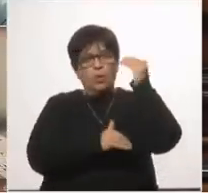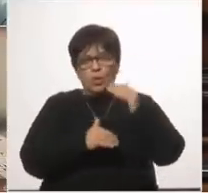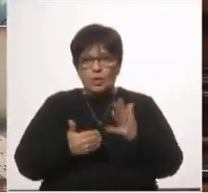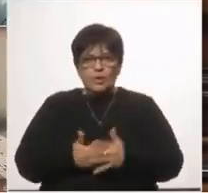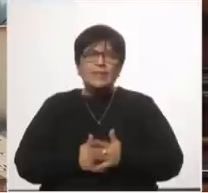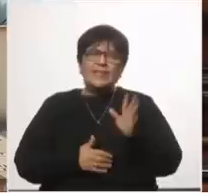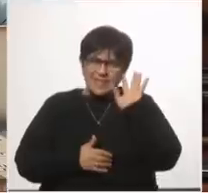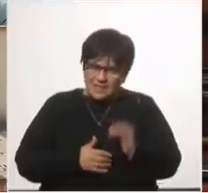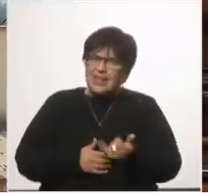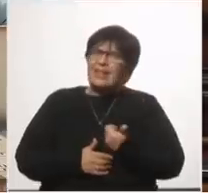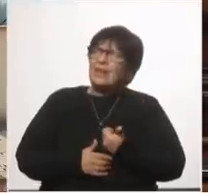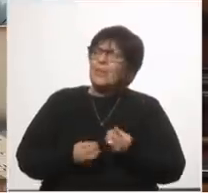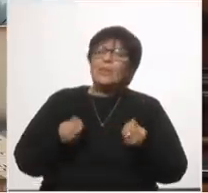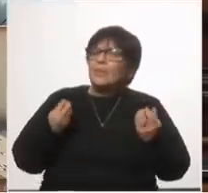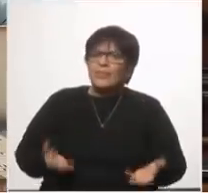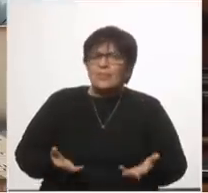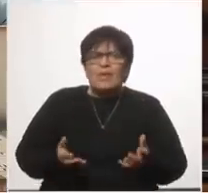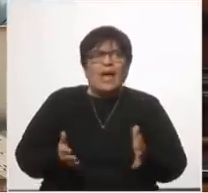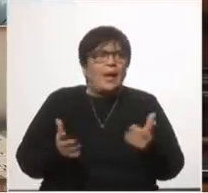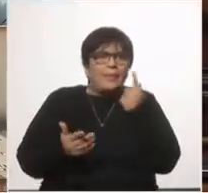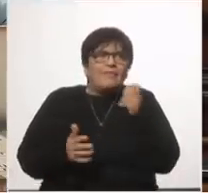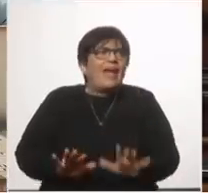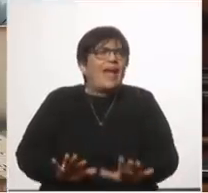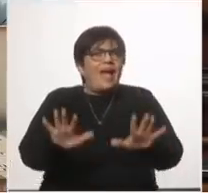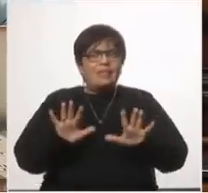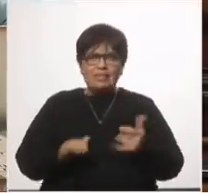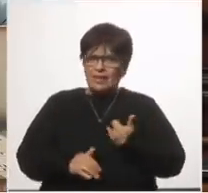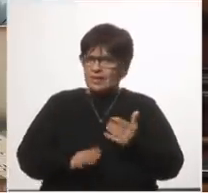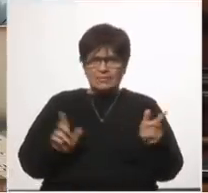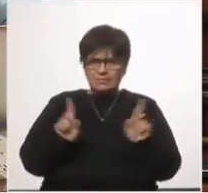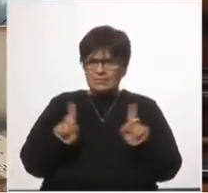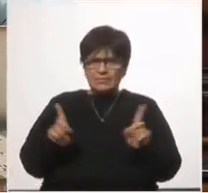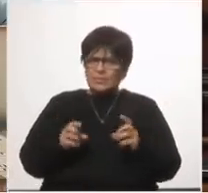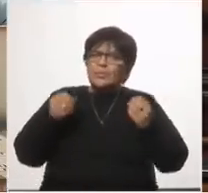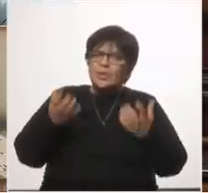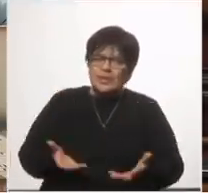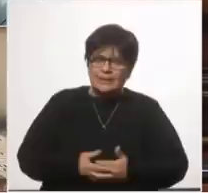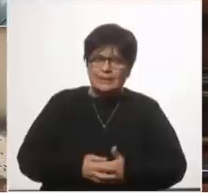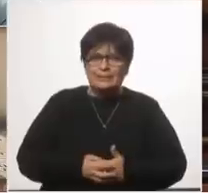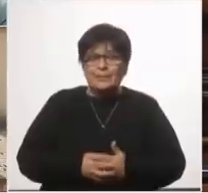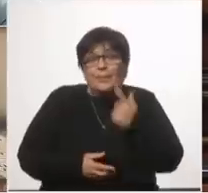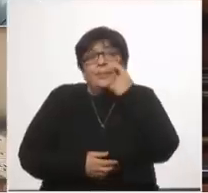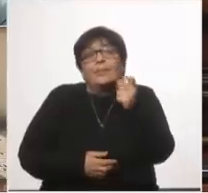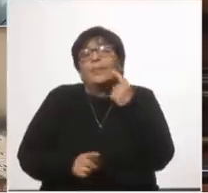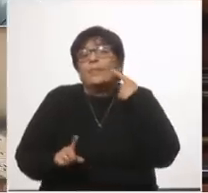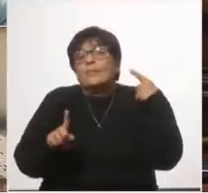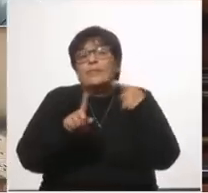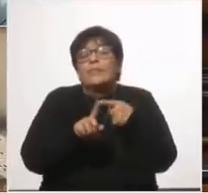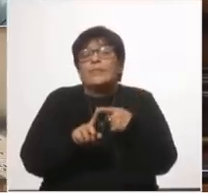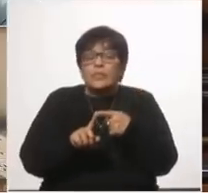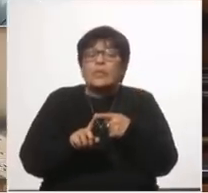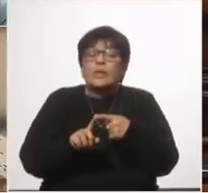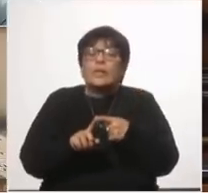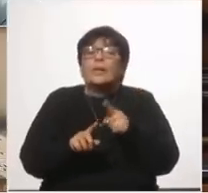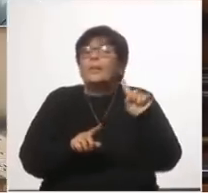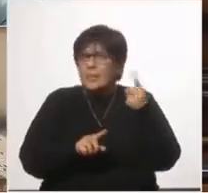materna queremos saber por qué no se tomó a tiempo las medidas para prevenir esta situación primero